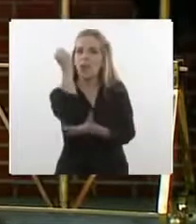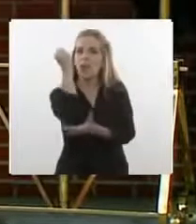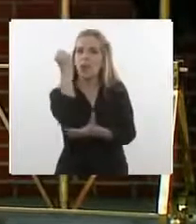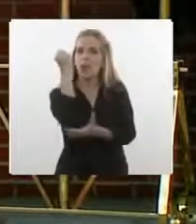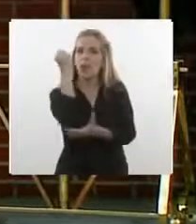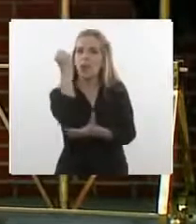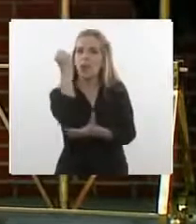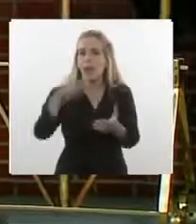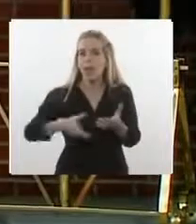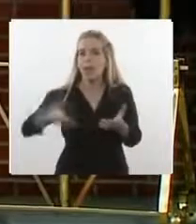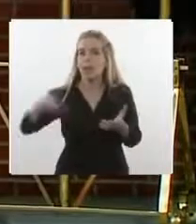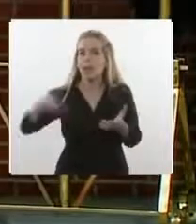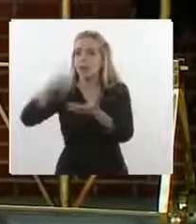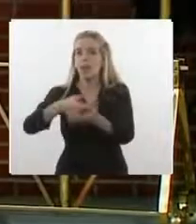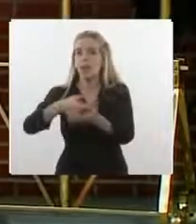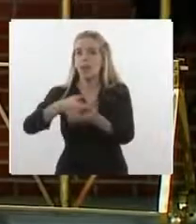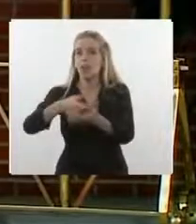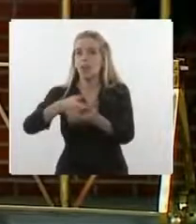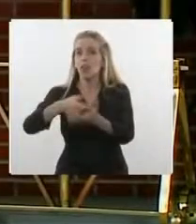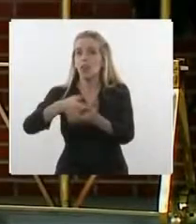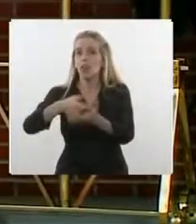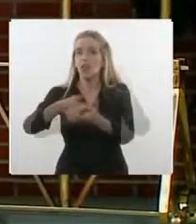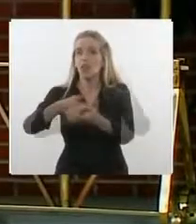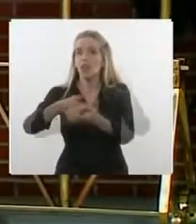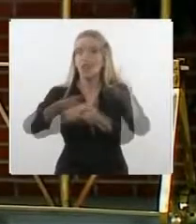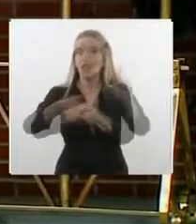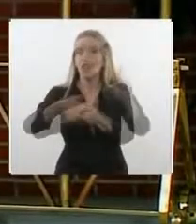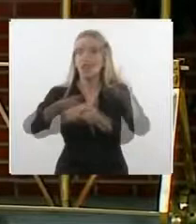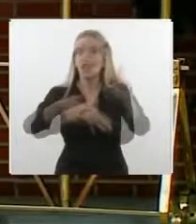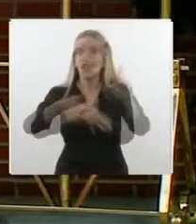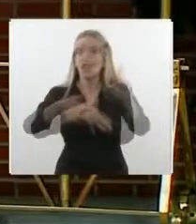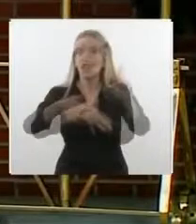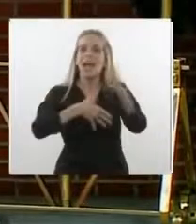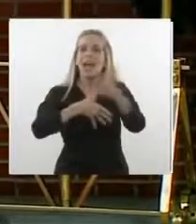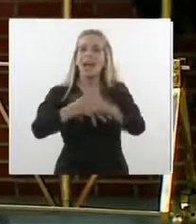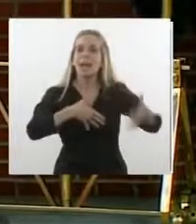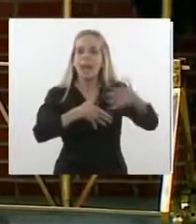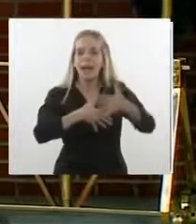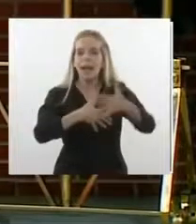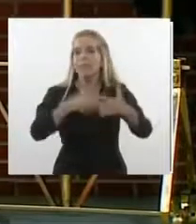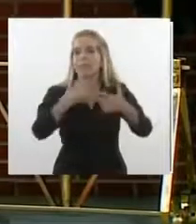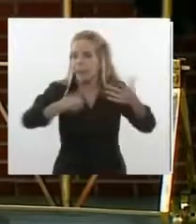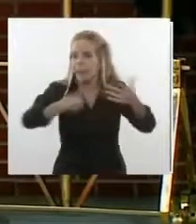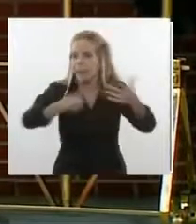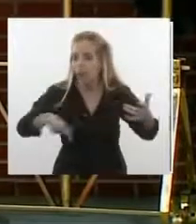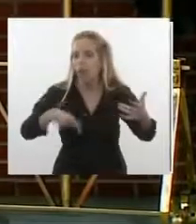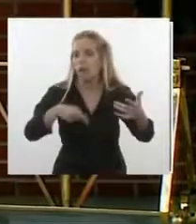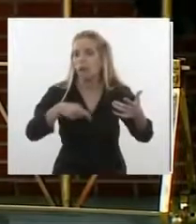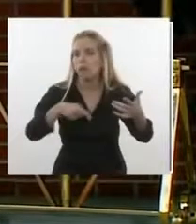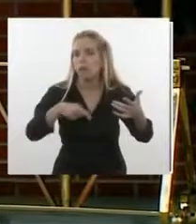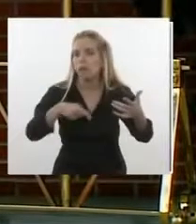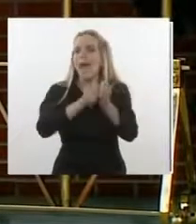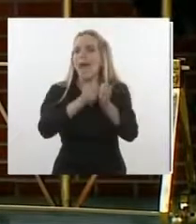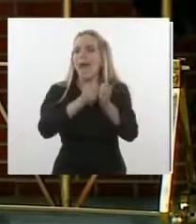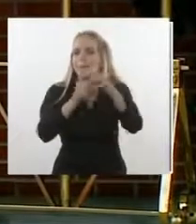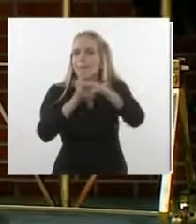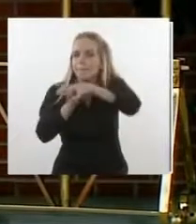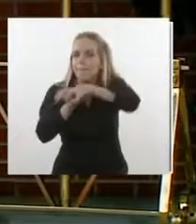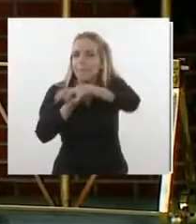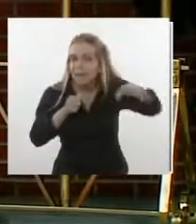La inversión española en Argentina, en América Latina, en fin, la presencia de empresas en sectores